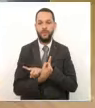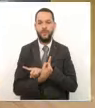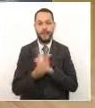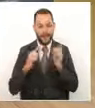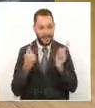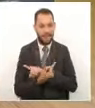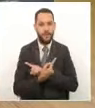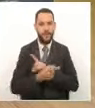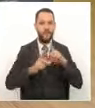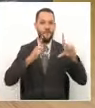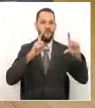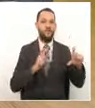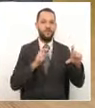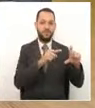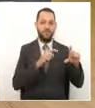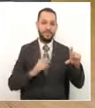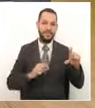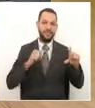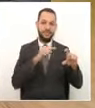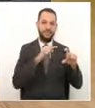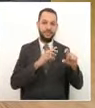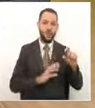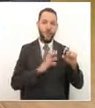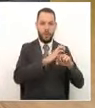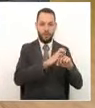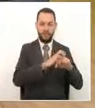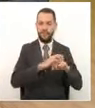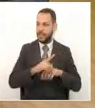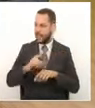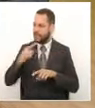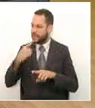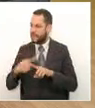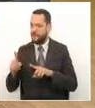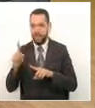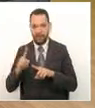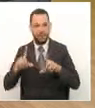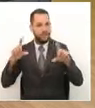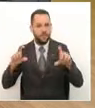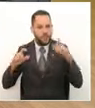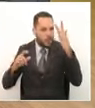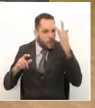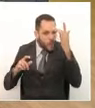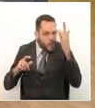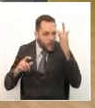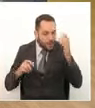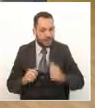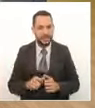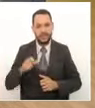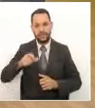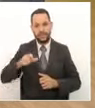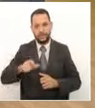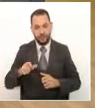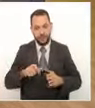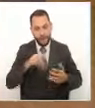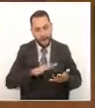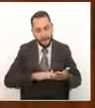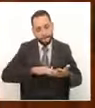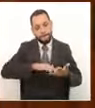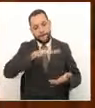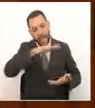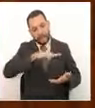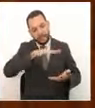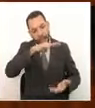la fotografía es distinta, pero es distinta en una forma muy particular, porque las necesidades aumentan, los recursos